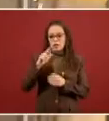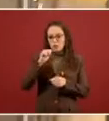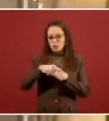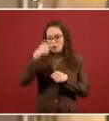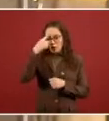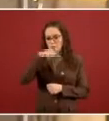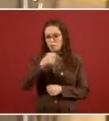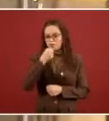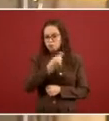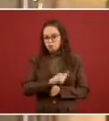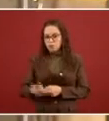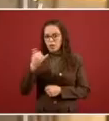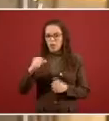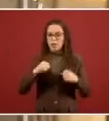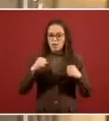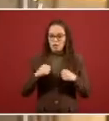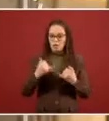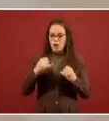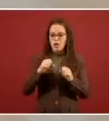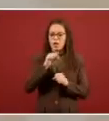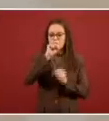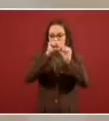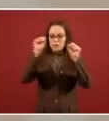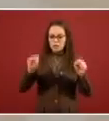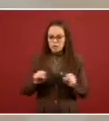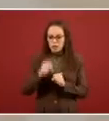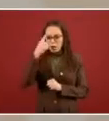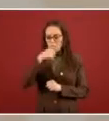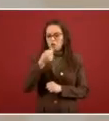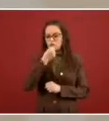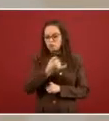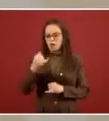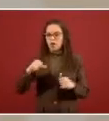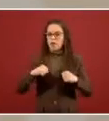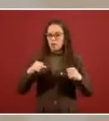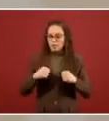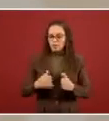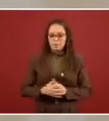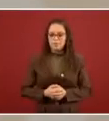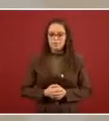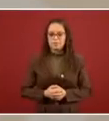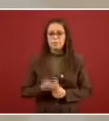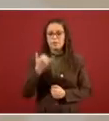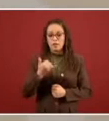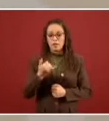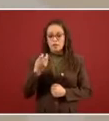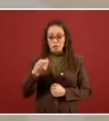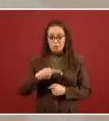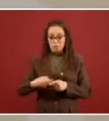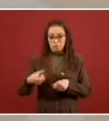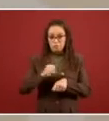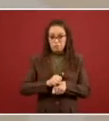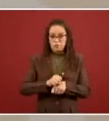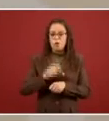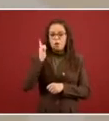Adolescencia y del Sistema Integral de Protección de Niñas, Niños y Adolescentes. Posiblemente nos acompañe también en el curso de la semana Guillermo